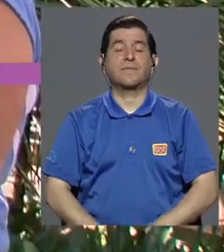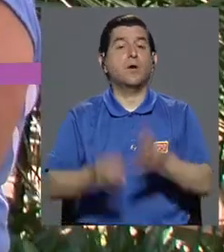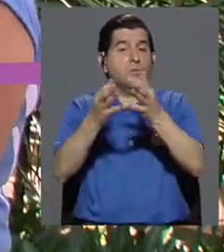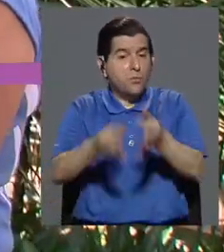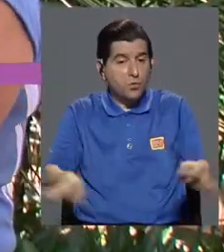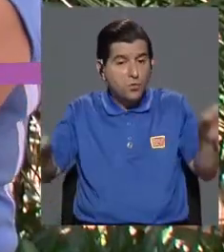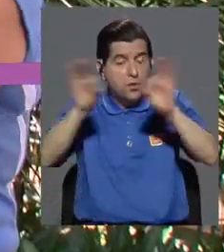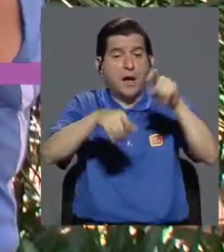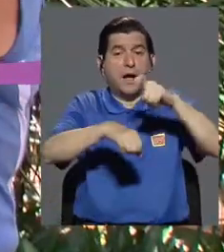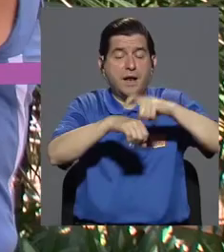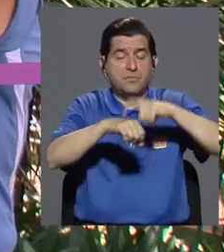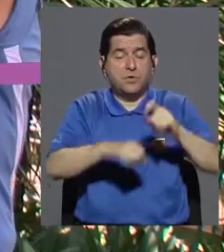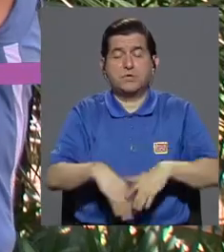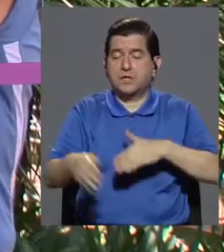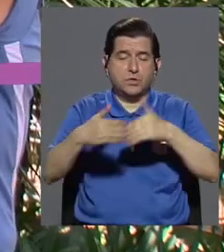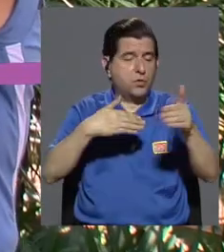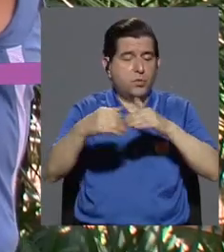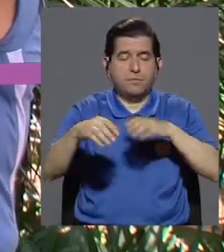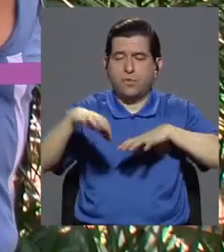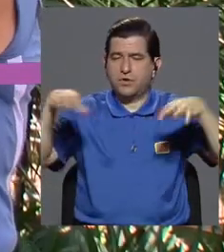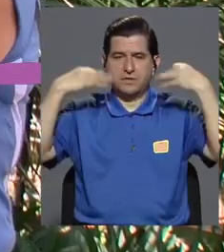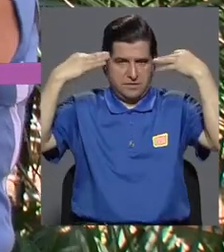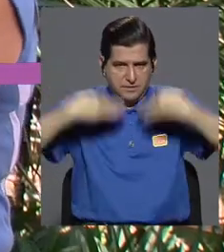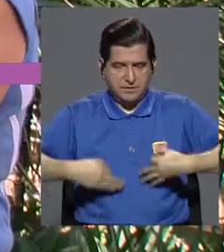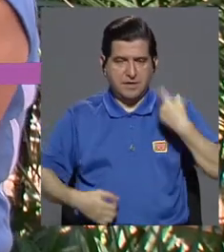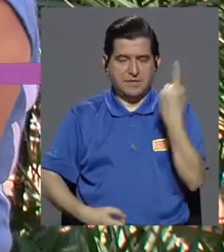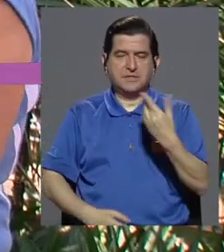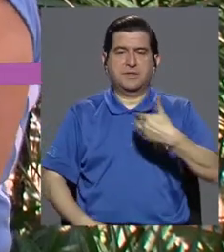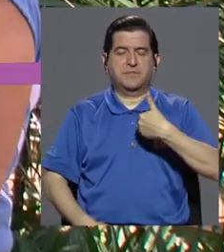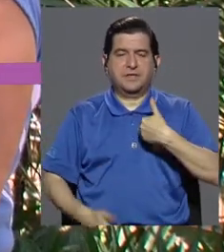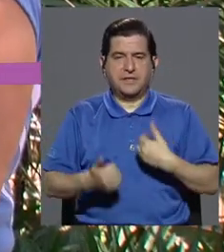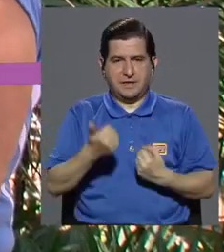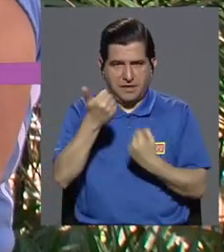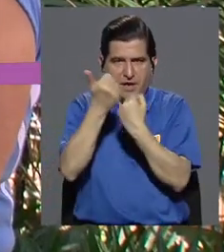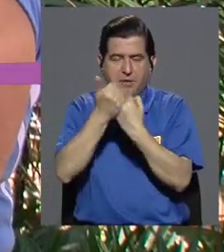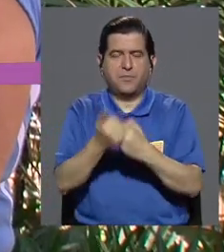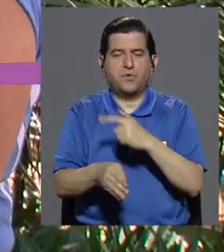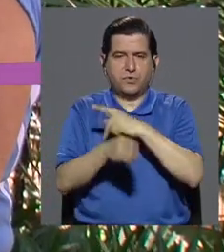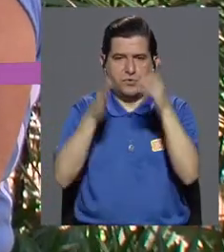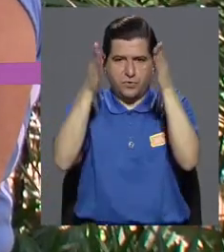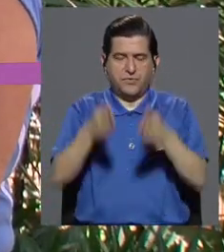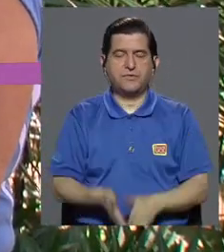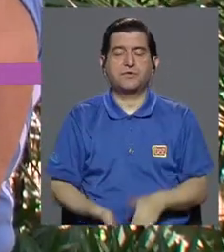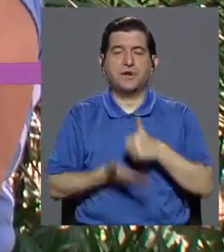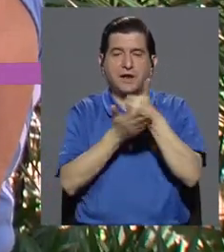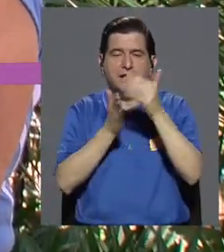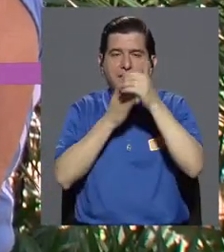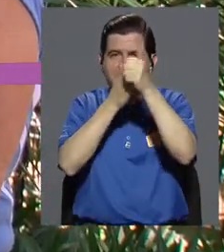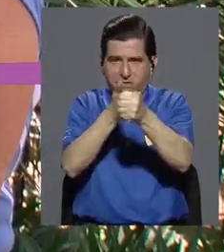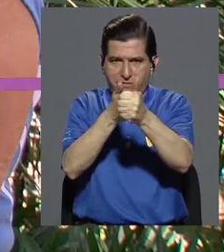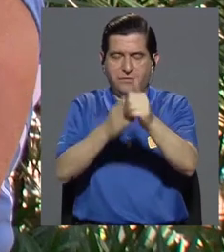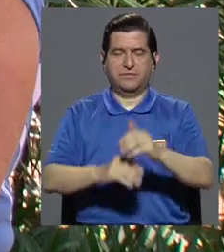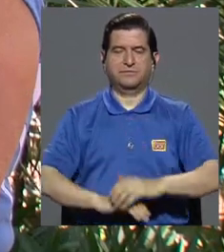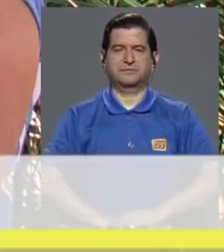Es importante a la hora de realizar cualquier tipo de ejercicio siempre contar con ayuda de un profesional que te sirva de